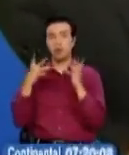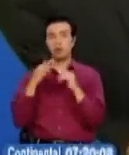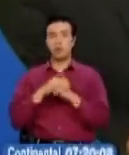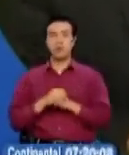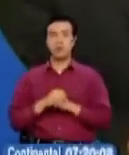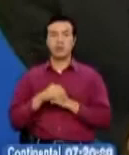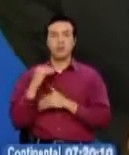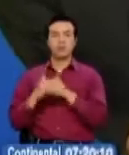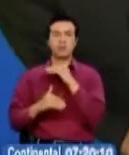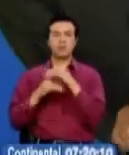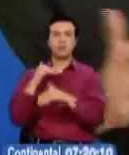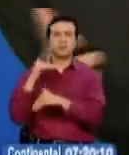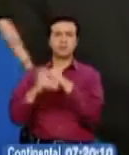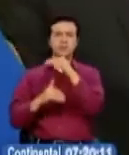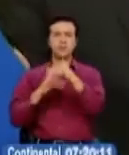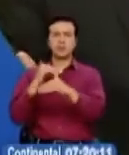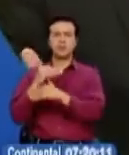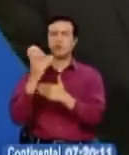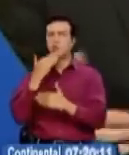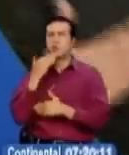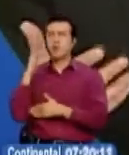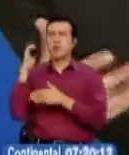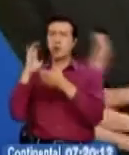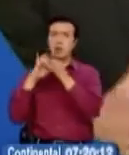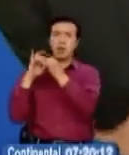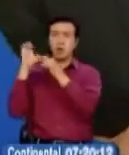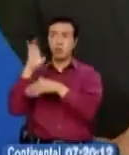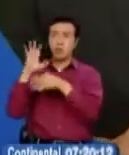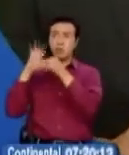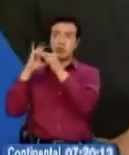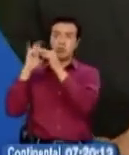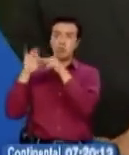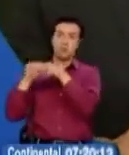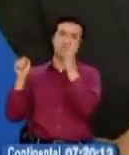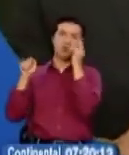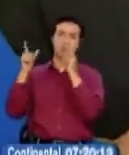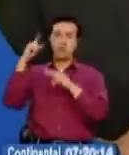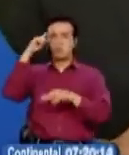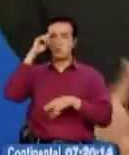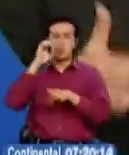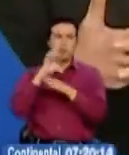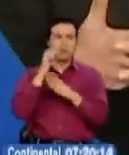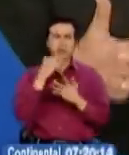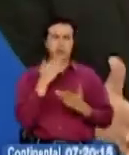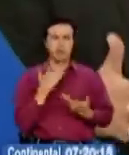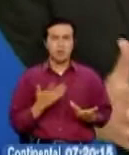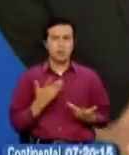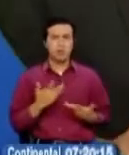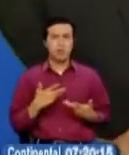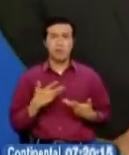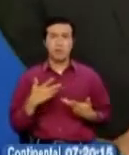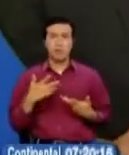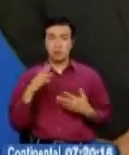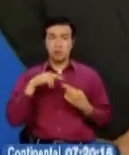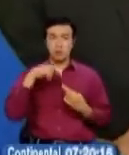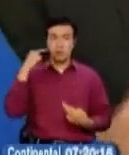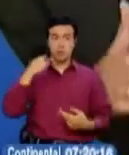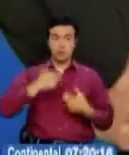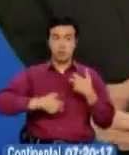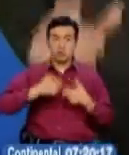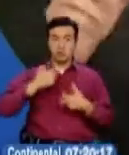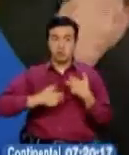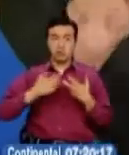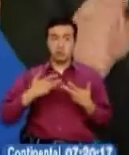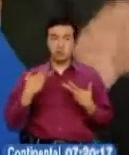análisis de ese proceso, cuyo desenlace no termina de ser asimilado por buena parte de los gobiernos europeos. ¿Qué consecuencias tiene para la región el